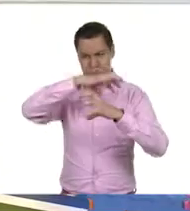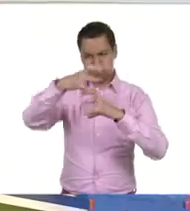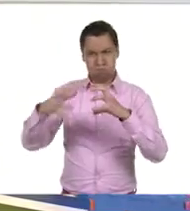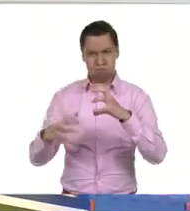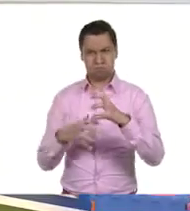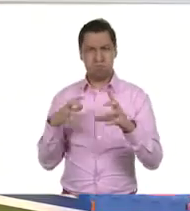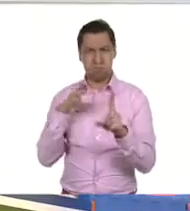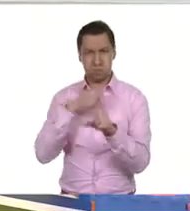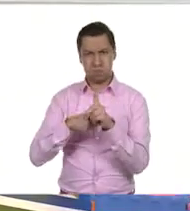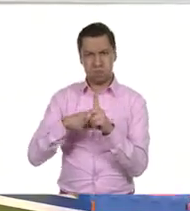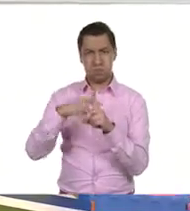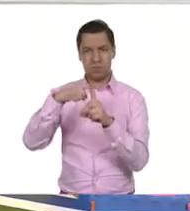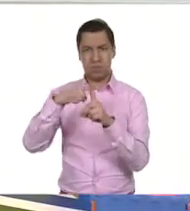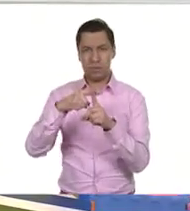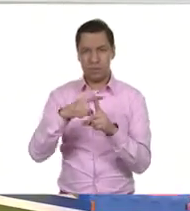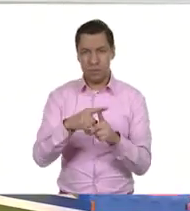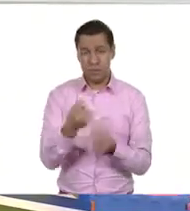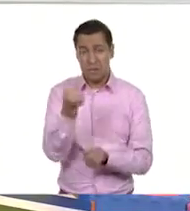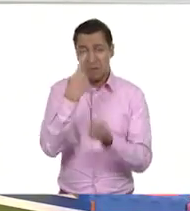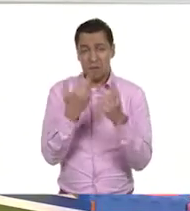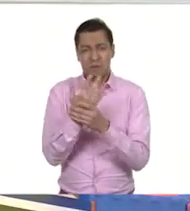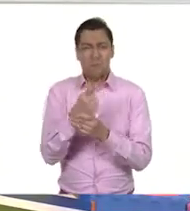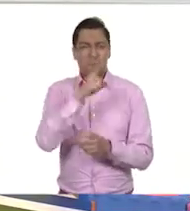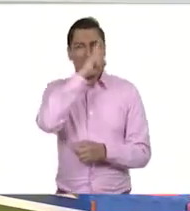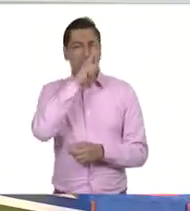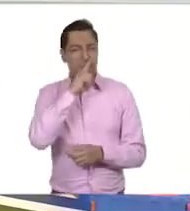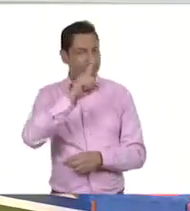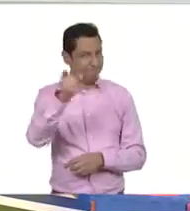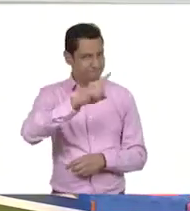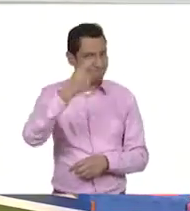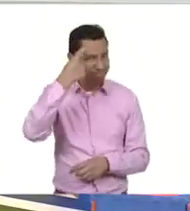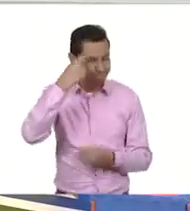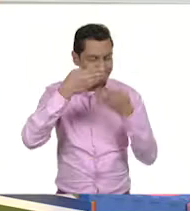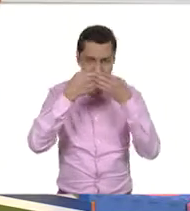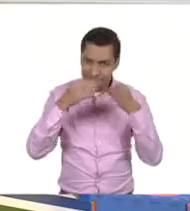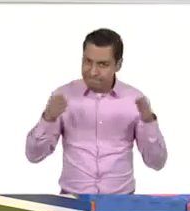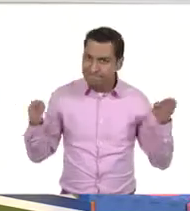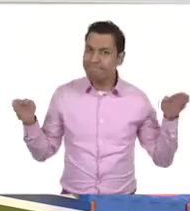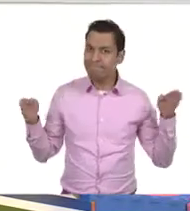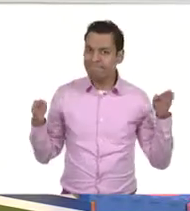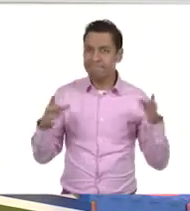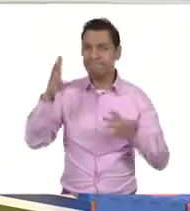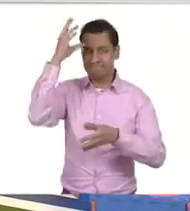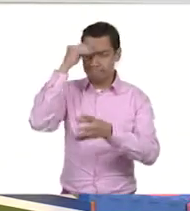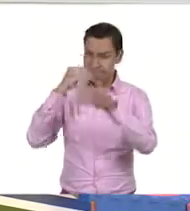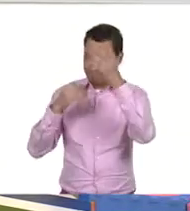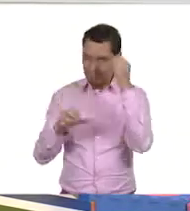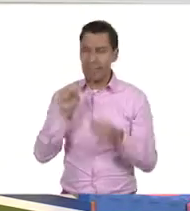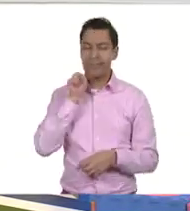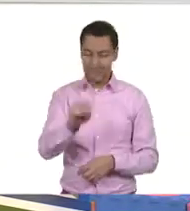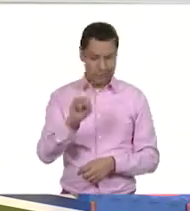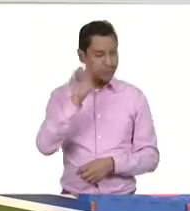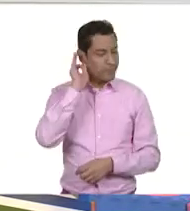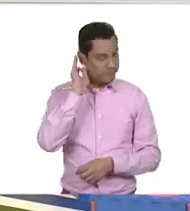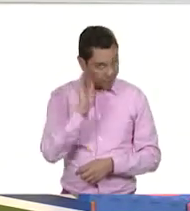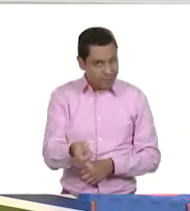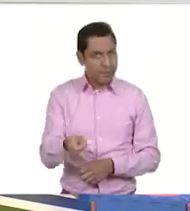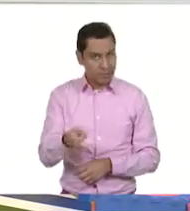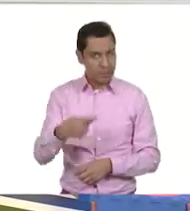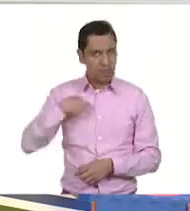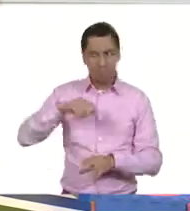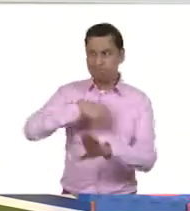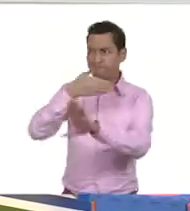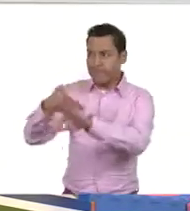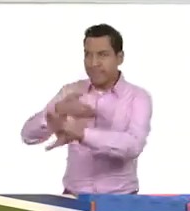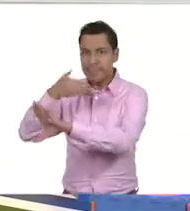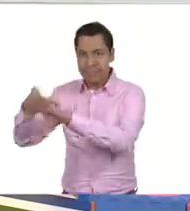una mentira. La verdad es que creo que hay que mantener nuestra mente muy abierta para saber qué es lo que estamos provocando. Pero sobre